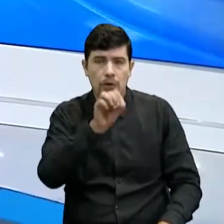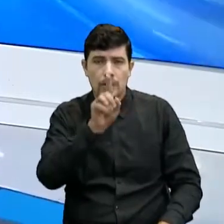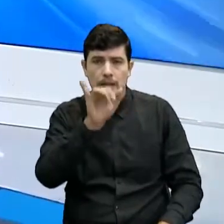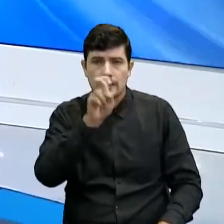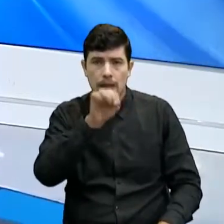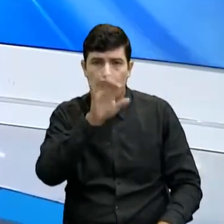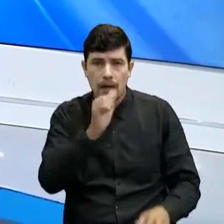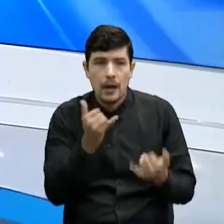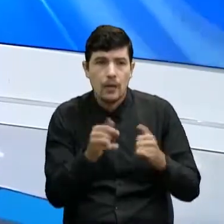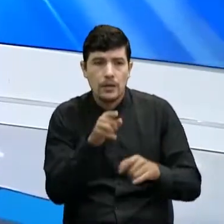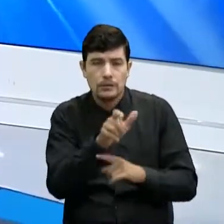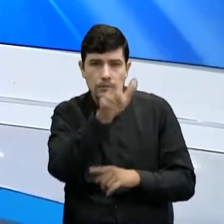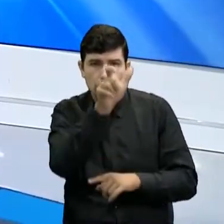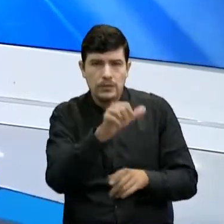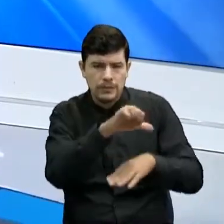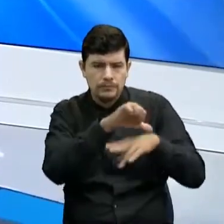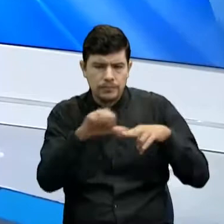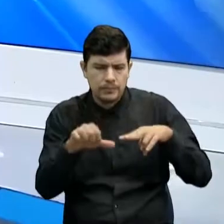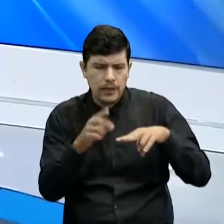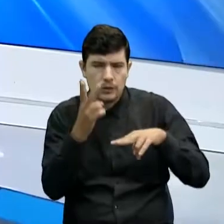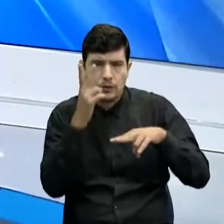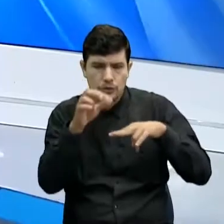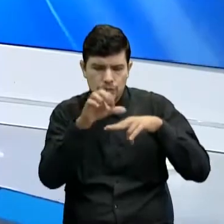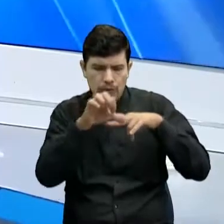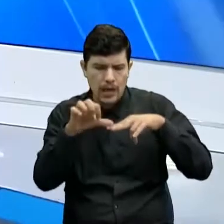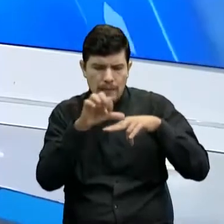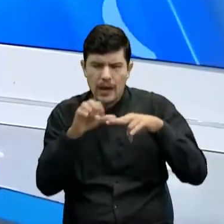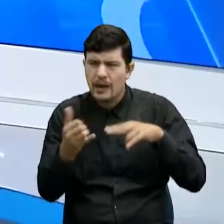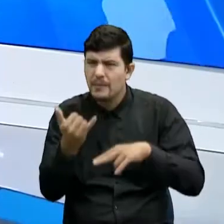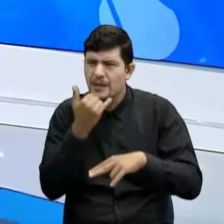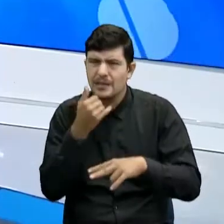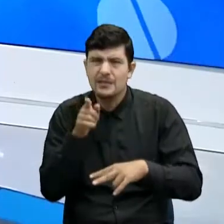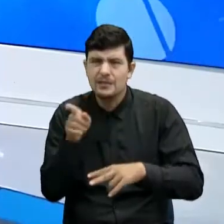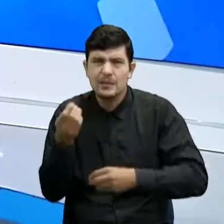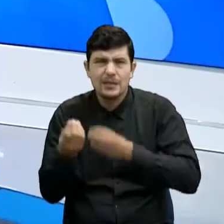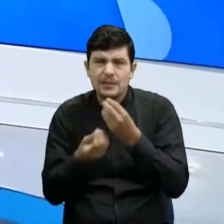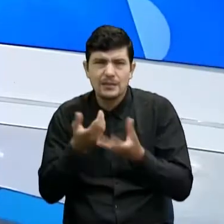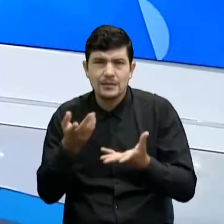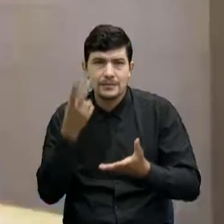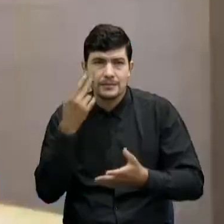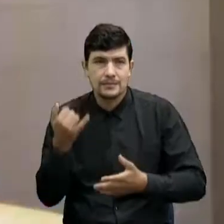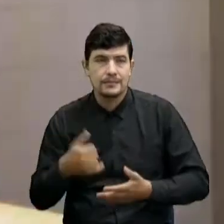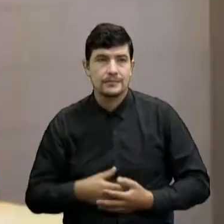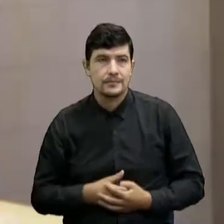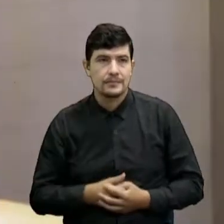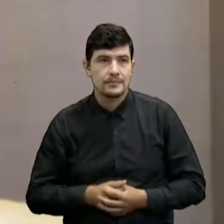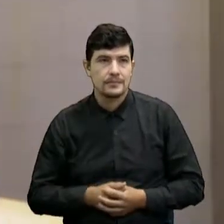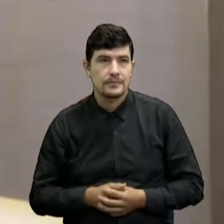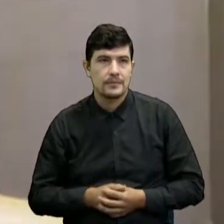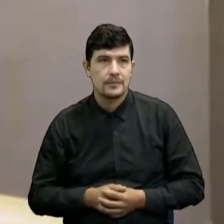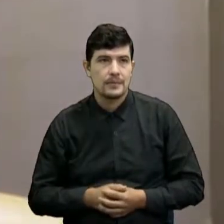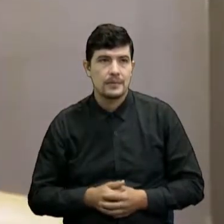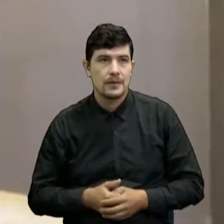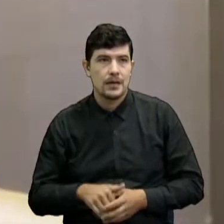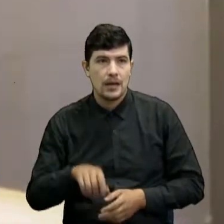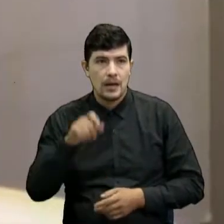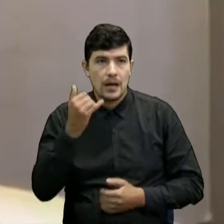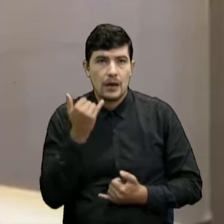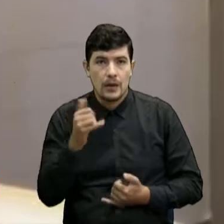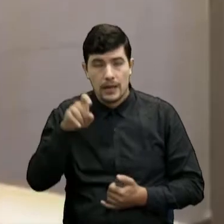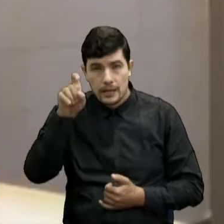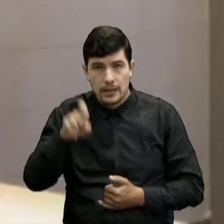y se sometió a una cirugía en sus dos rodillas. ¿Qué fue lo que se hizo? Aquí está el colombiano. Tenemos que hacer una pequeña intervención